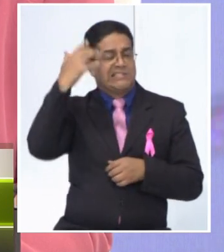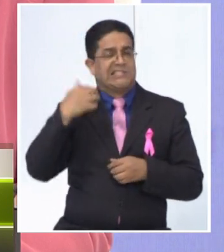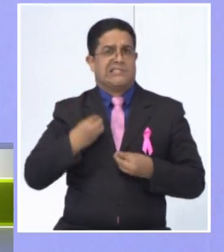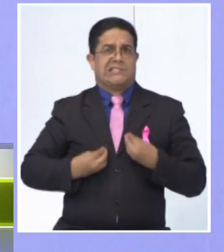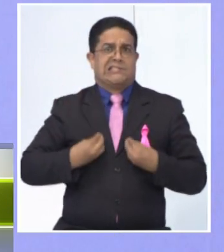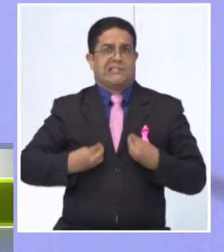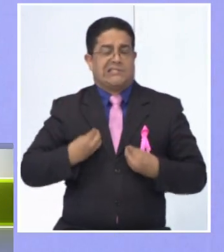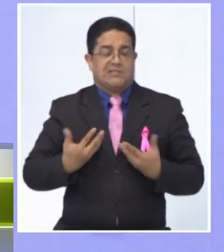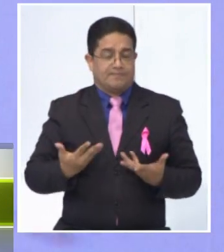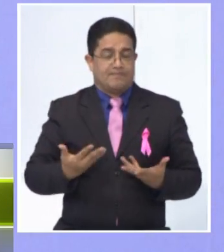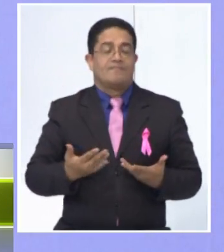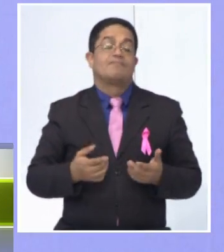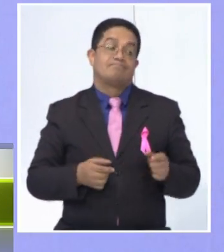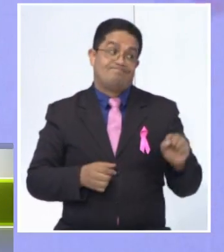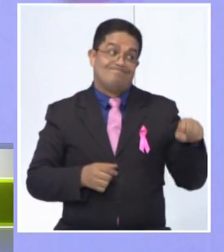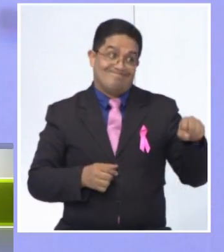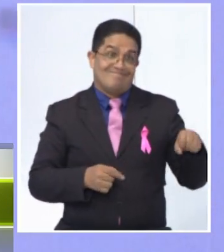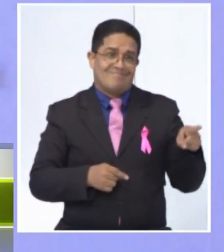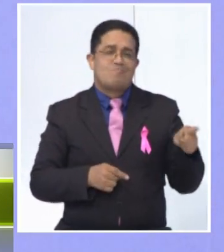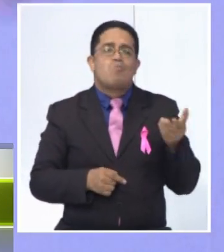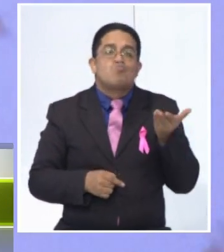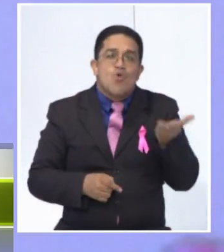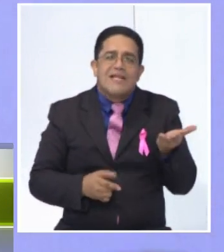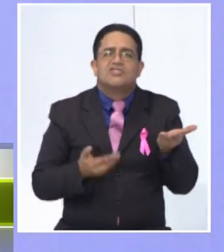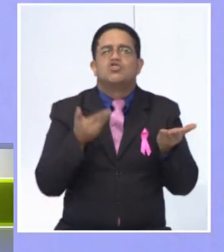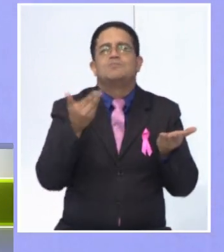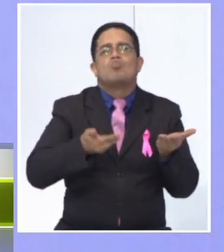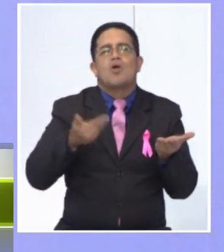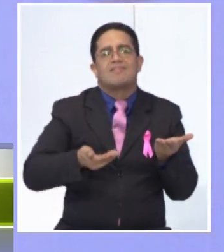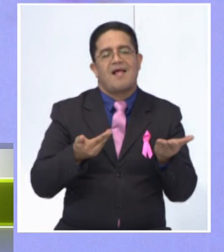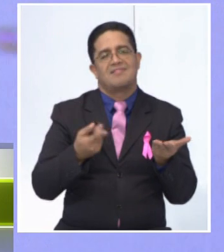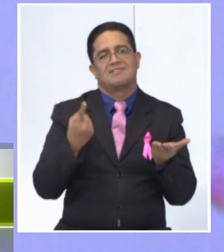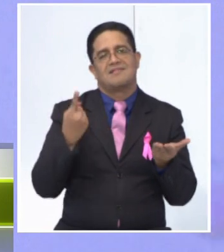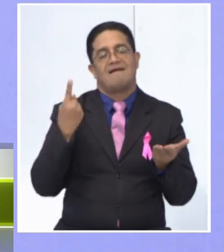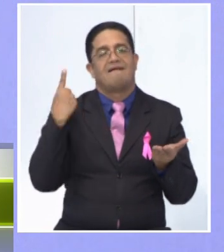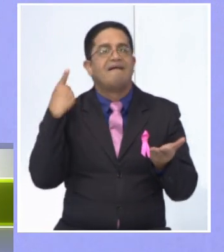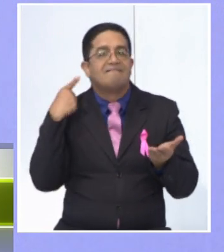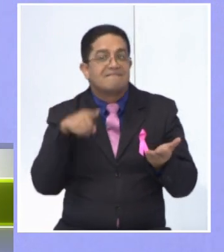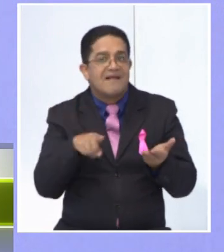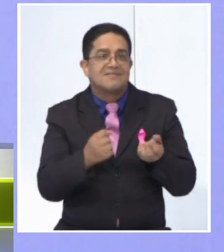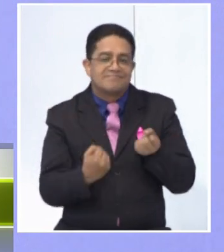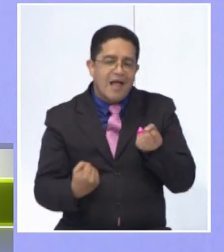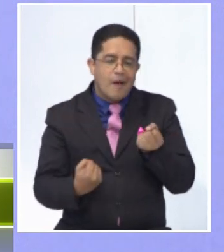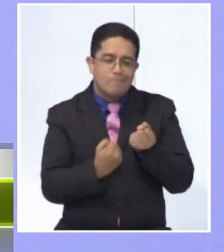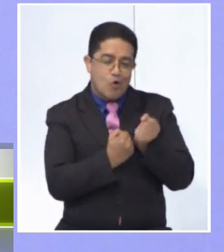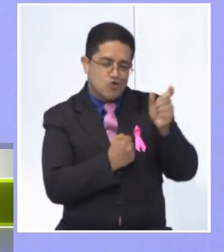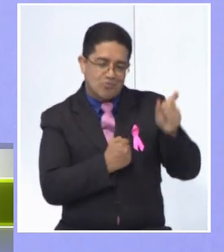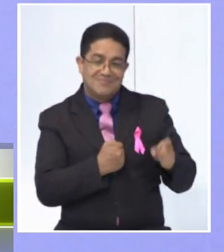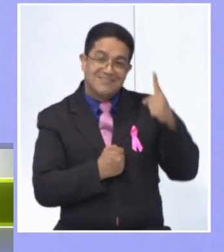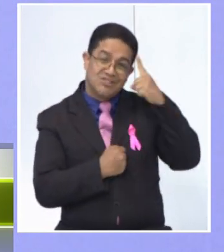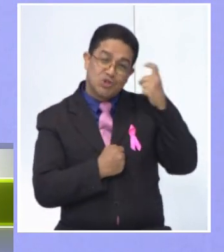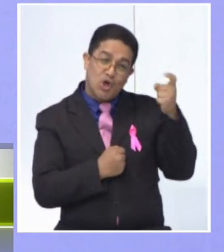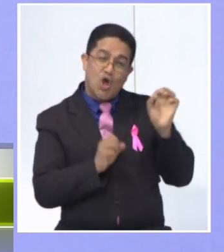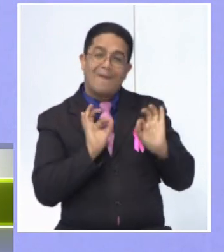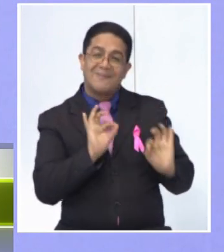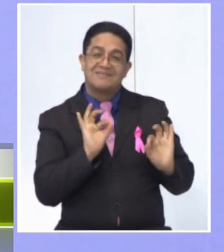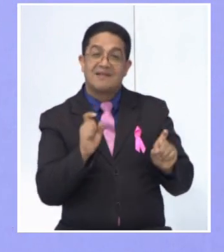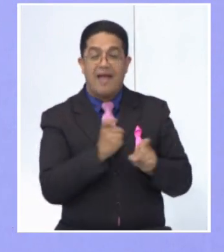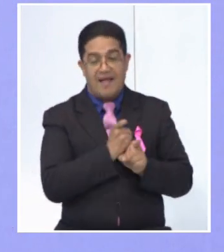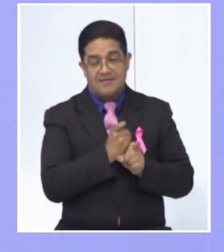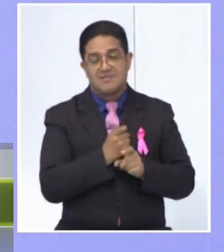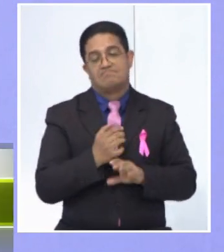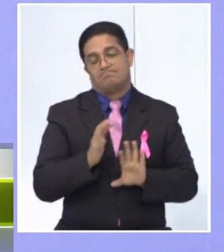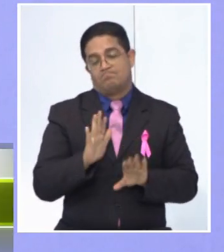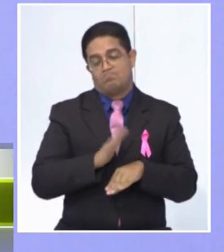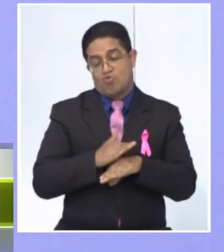Exacto, por eso es que es tan importante el tener este apoyo del psico-oncólogo, porque yo he tenido muchos pacientes